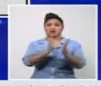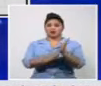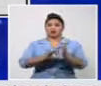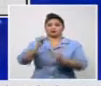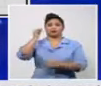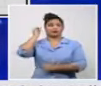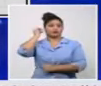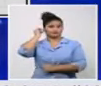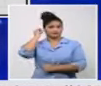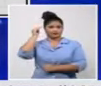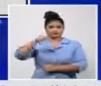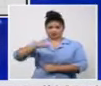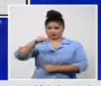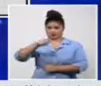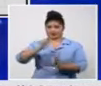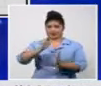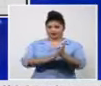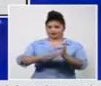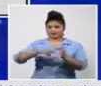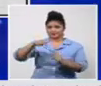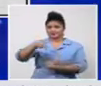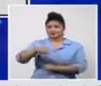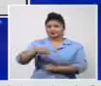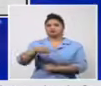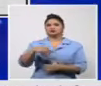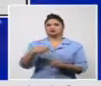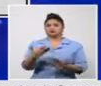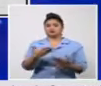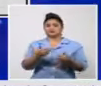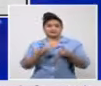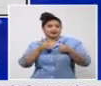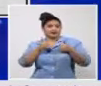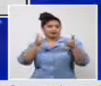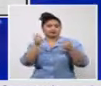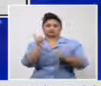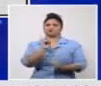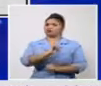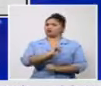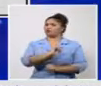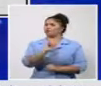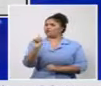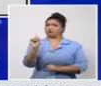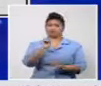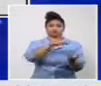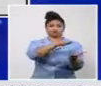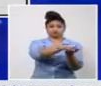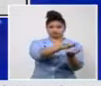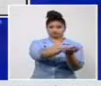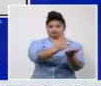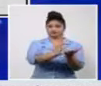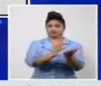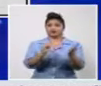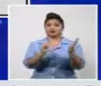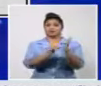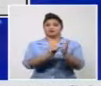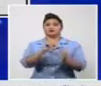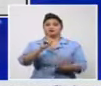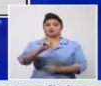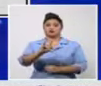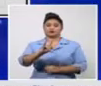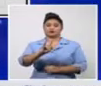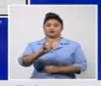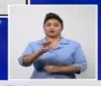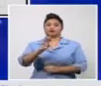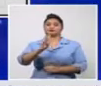pues no no vamos muy bien ya tenemos un acumulado de 1.937